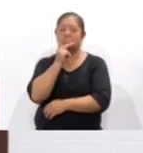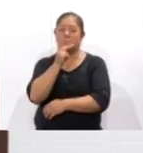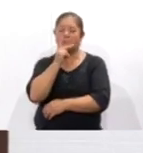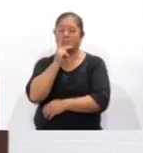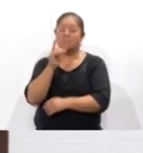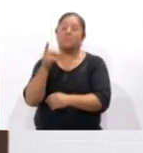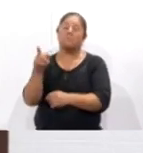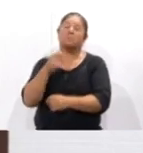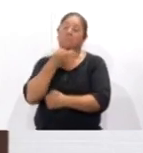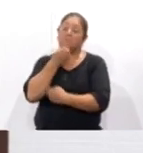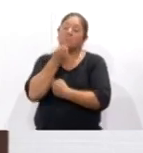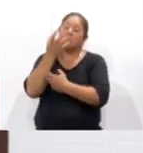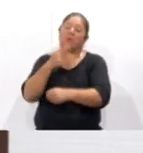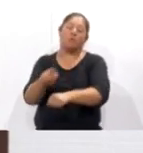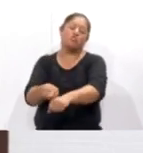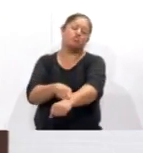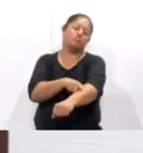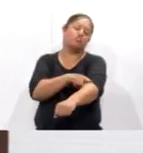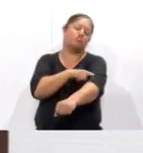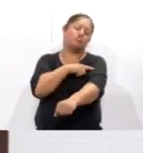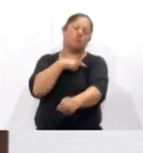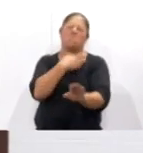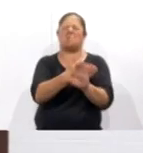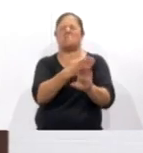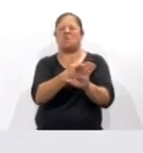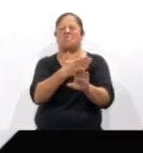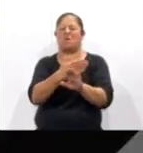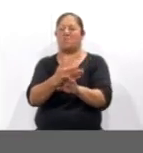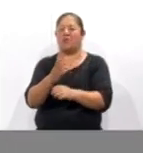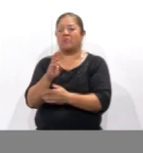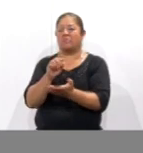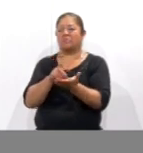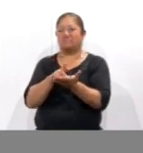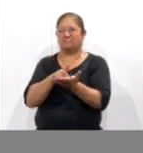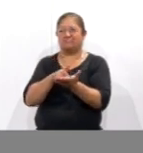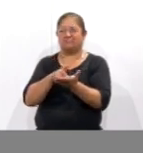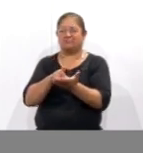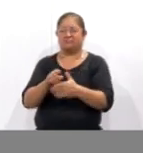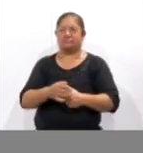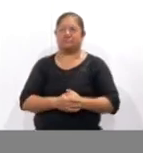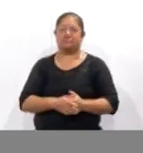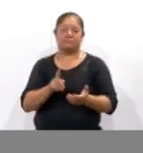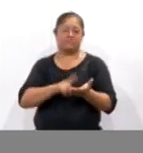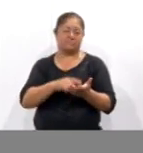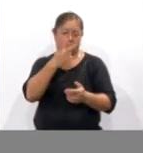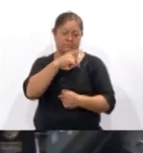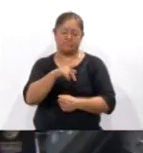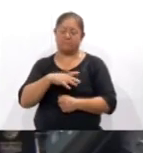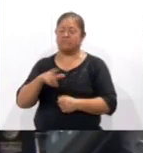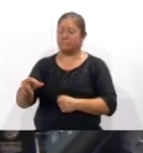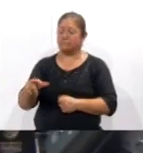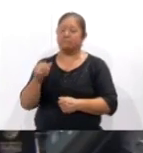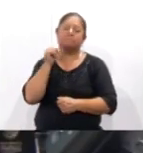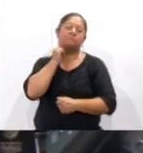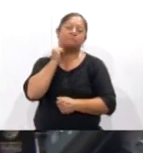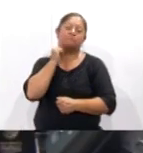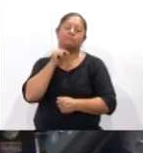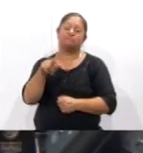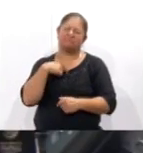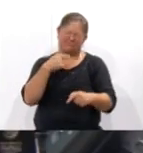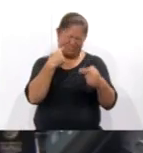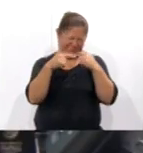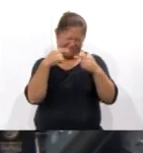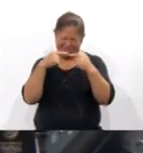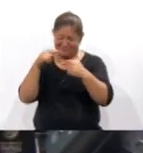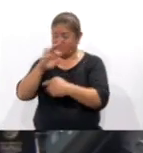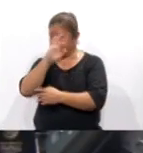historia y la magnitud de la lucha contra las drogas sintéticas en México. El Pleno del Senado de la República inició el debate de